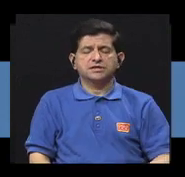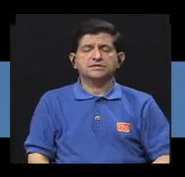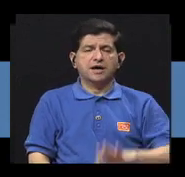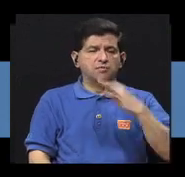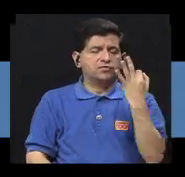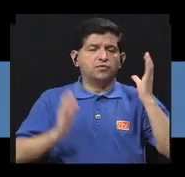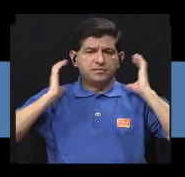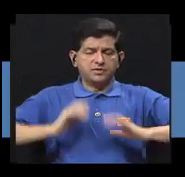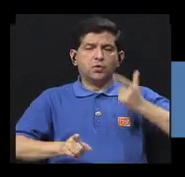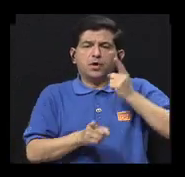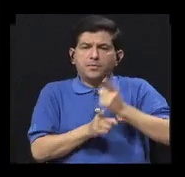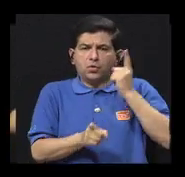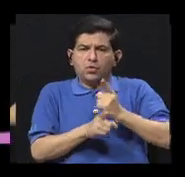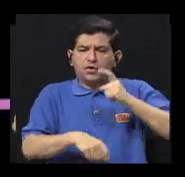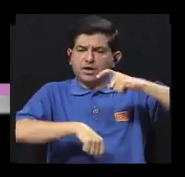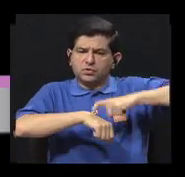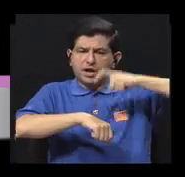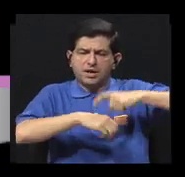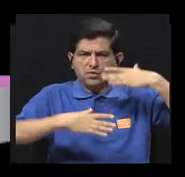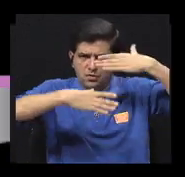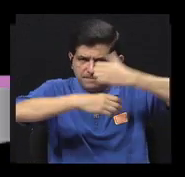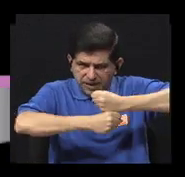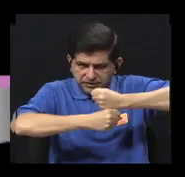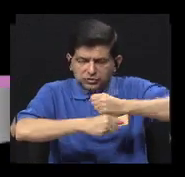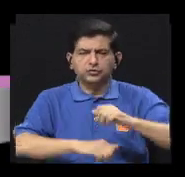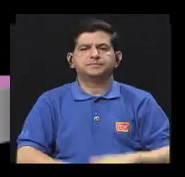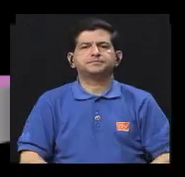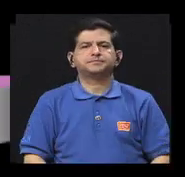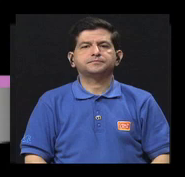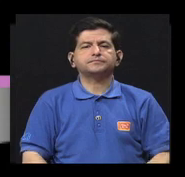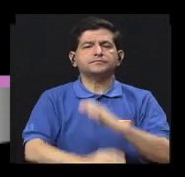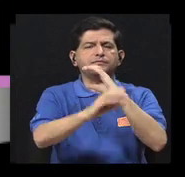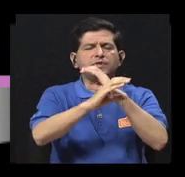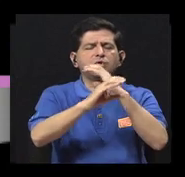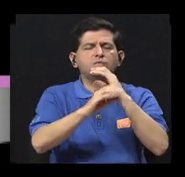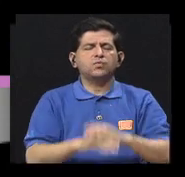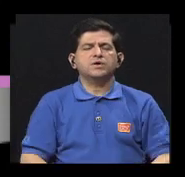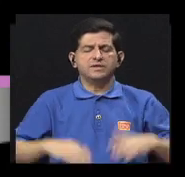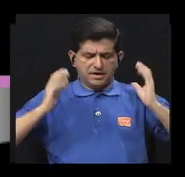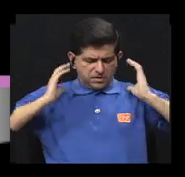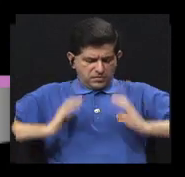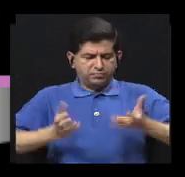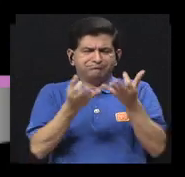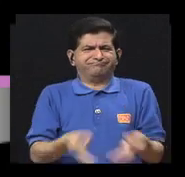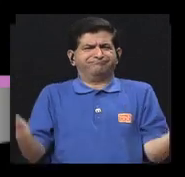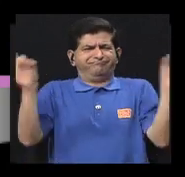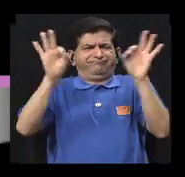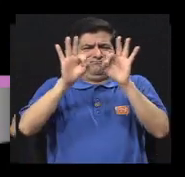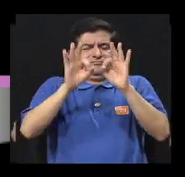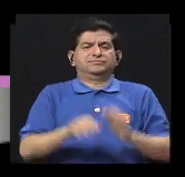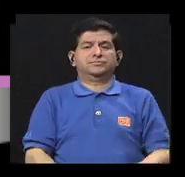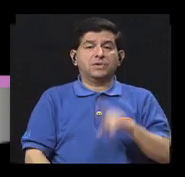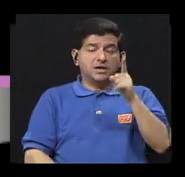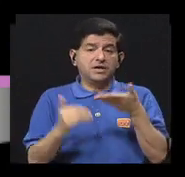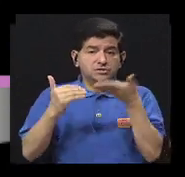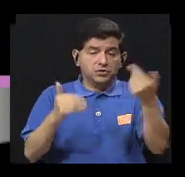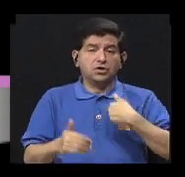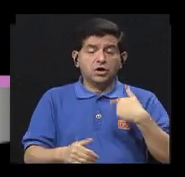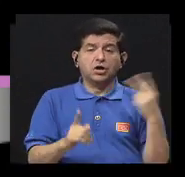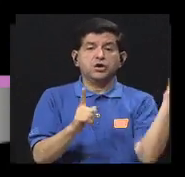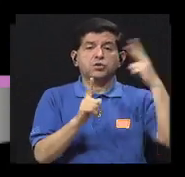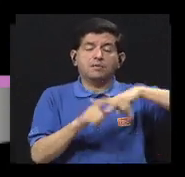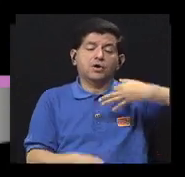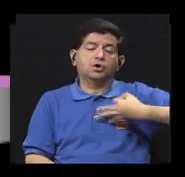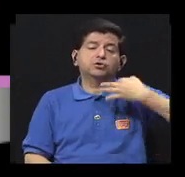posturas adecuadas en el momento de realizarlas. Entonces, cuidar nuestra postura es muy importante y eso es una de las cosas que yo